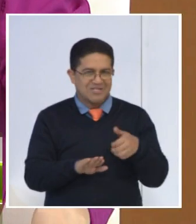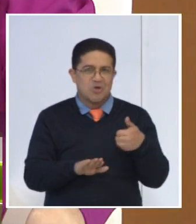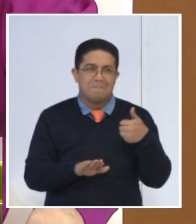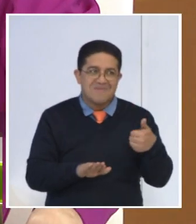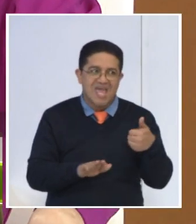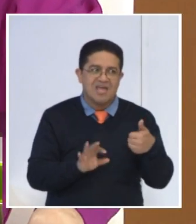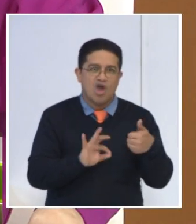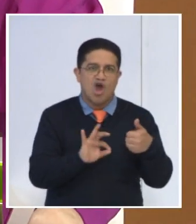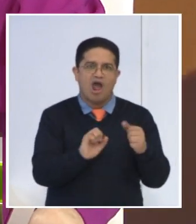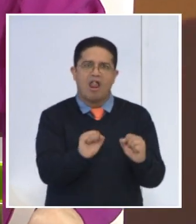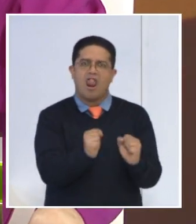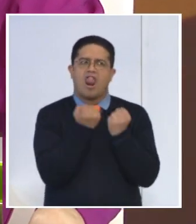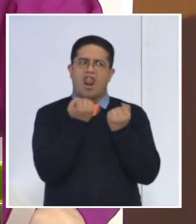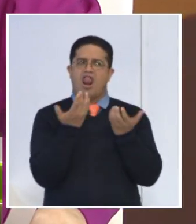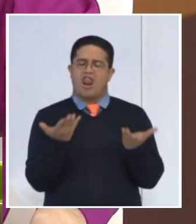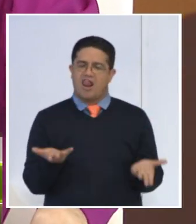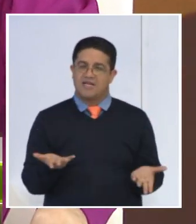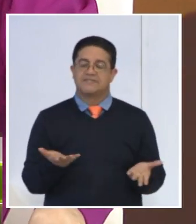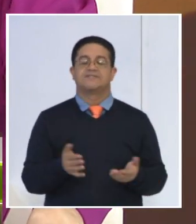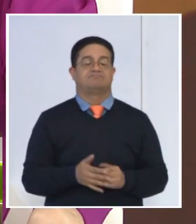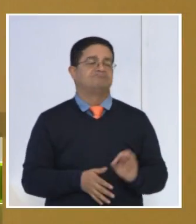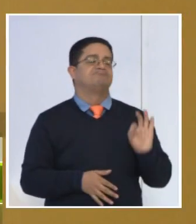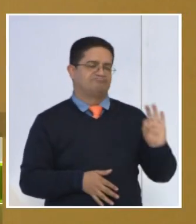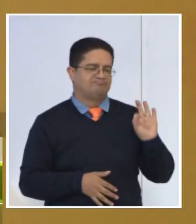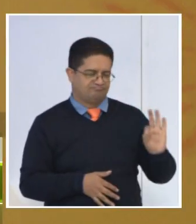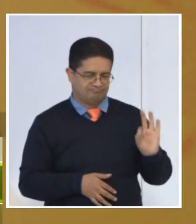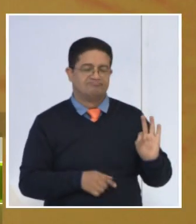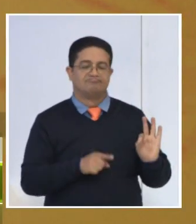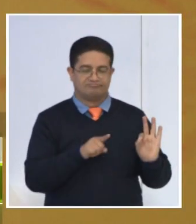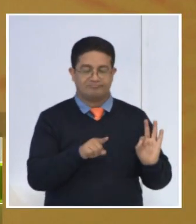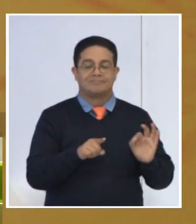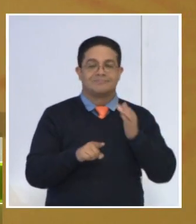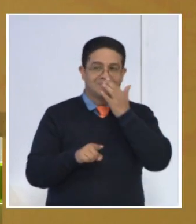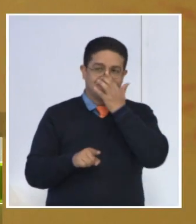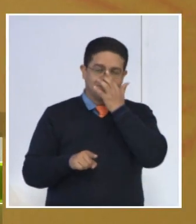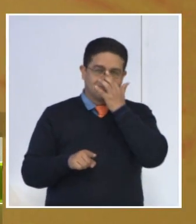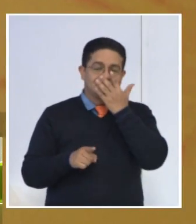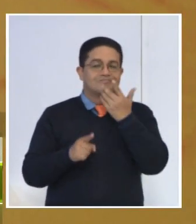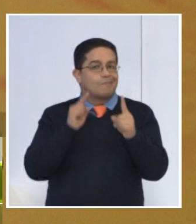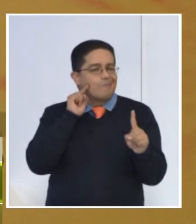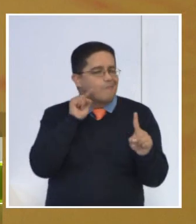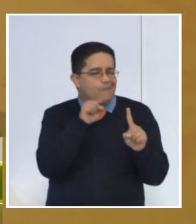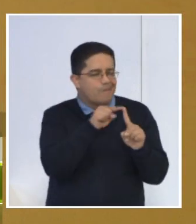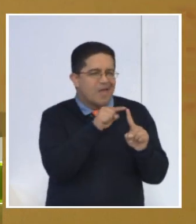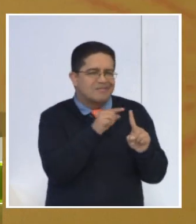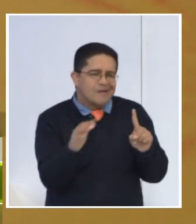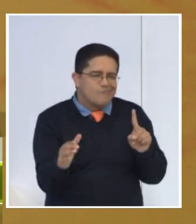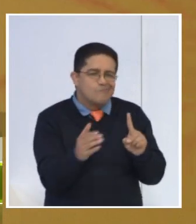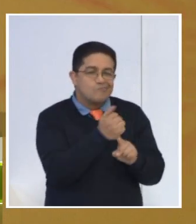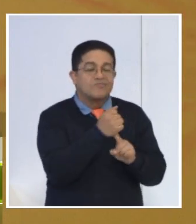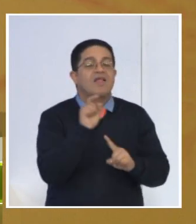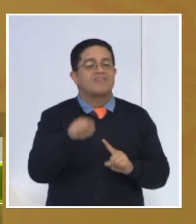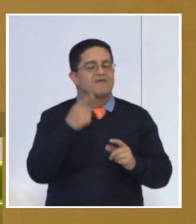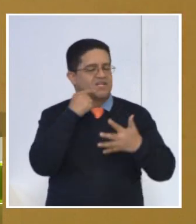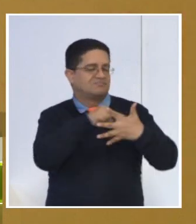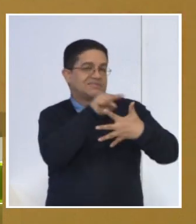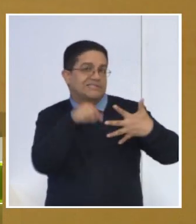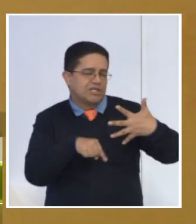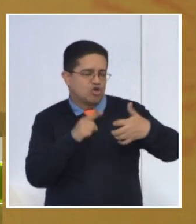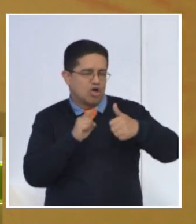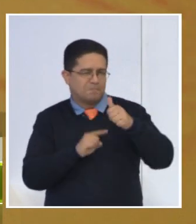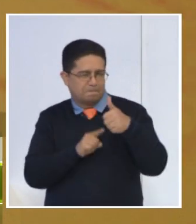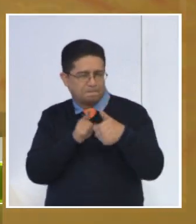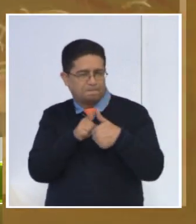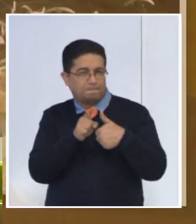llevando a conseguir esta meta. Exactamente. Por eso es que siempre planteamos que para que una meta se cumpla debe tener cinco características. La